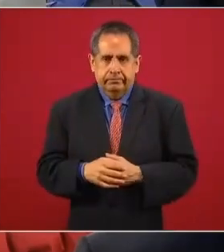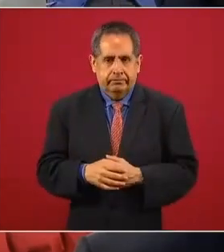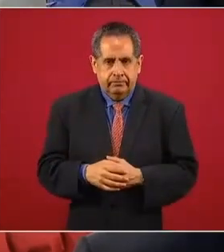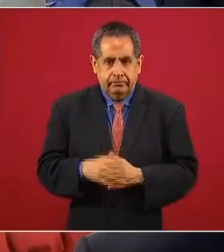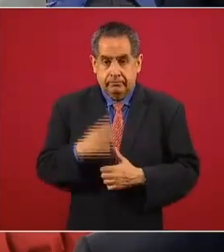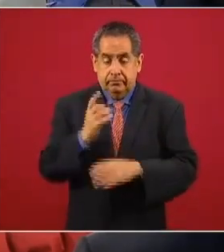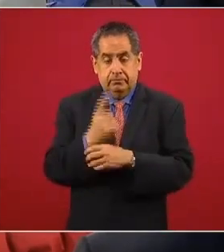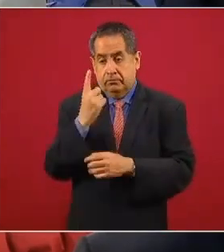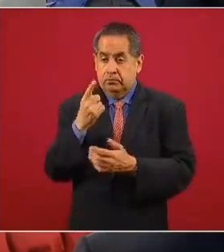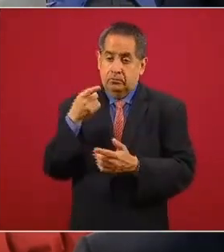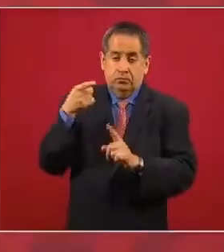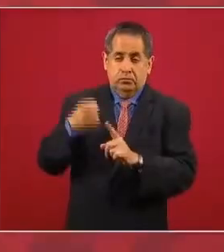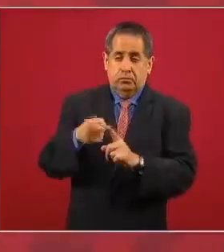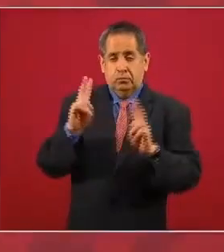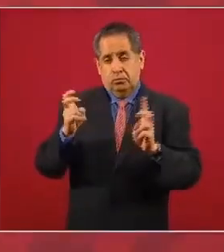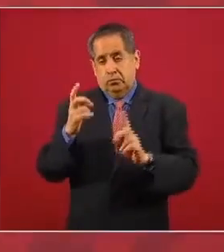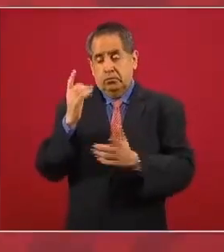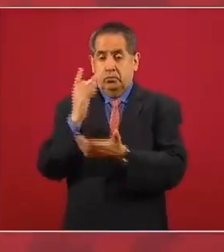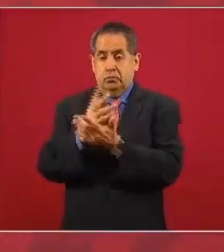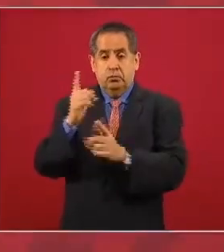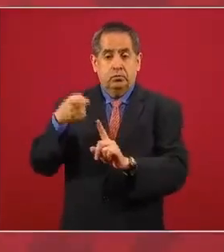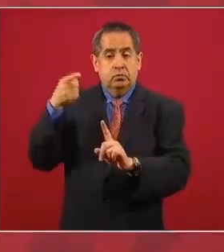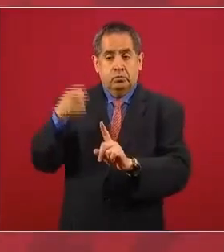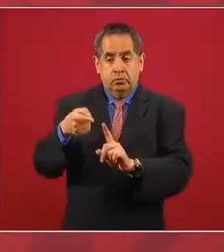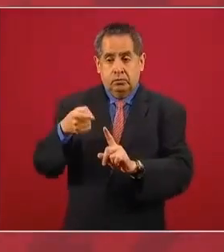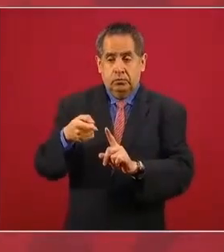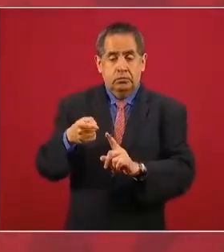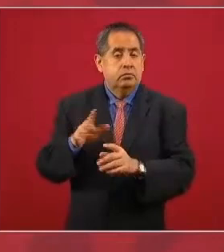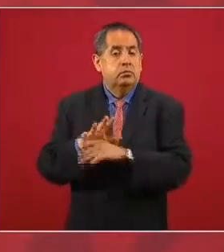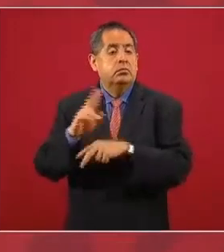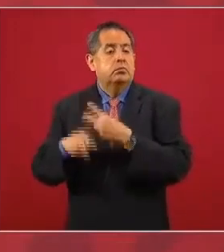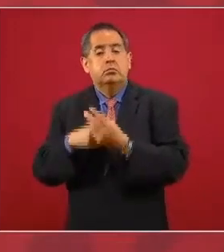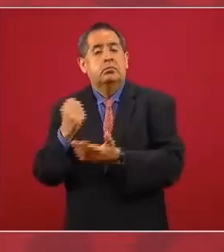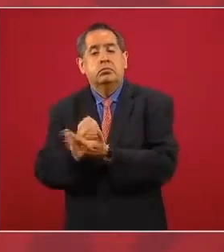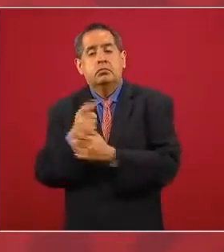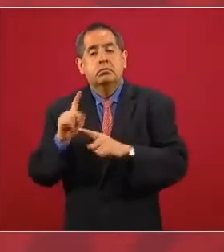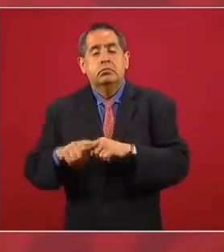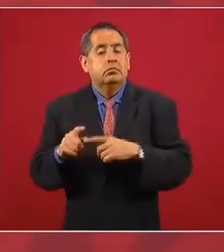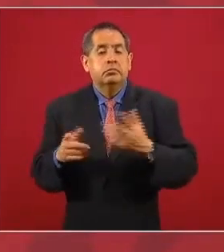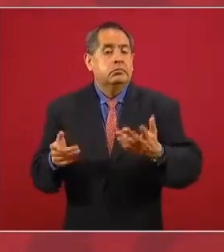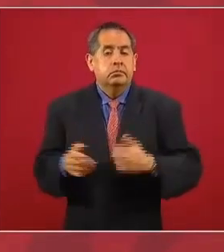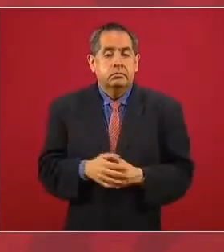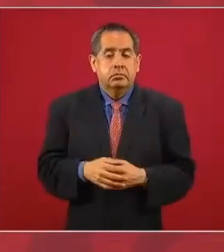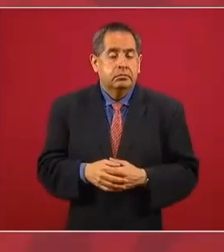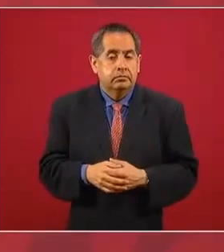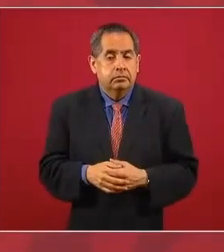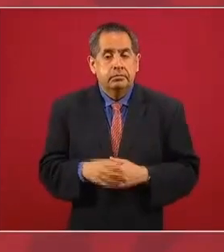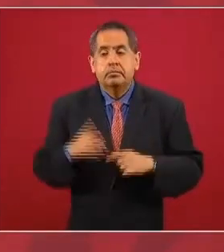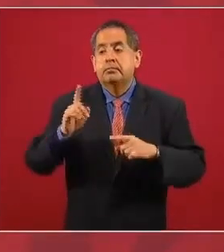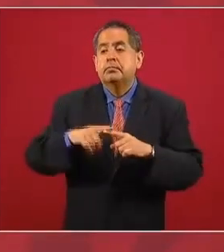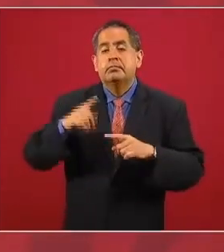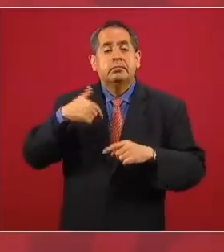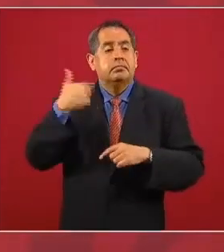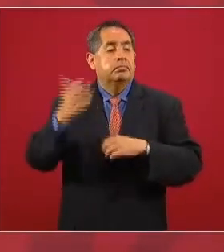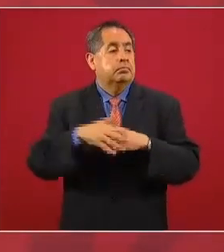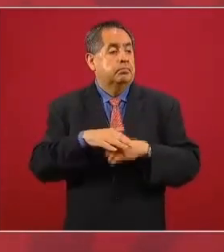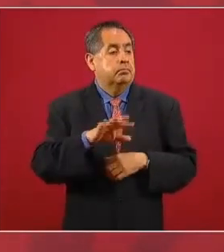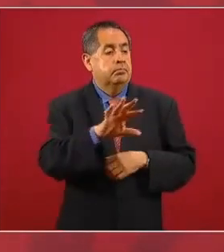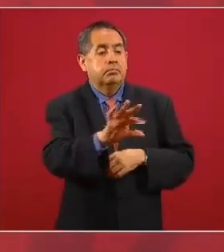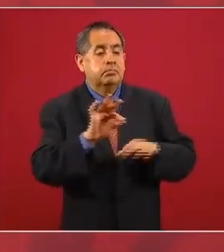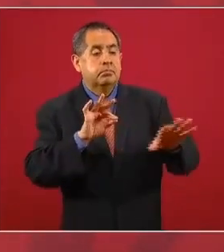que se va a aprobar es quién va